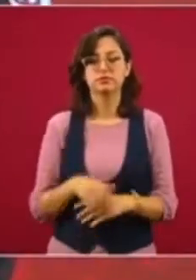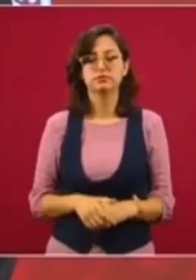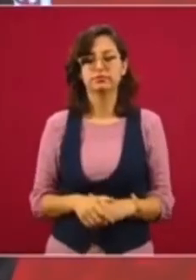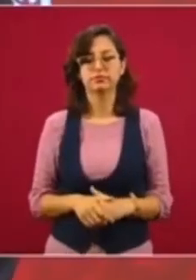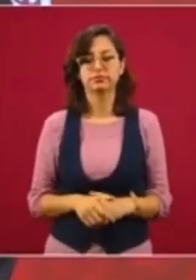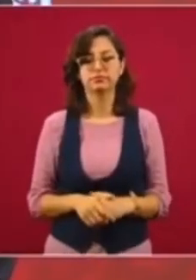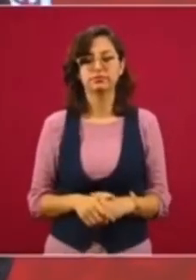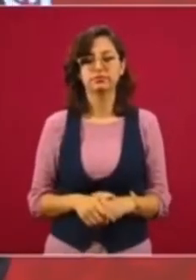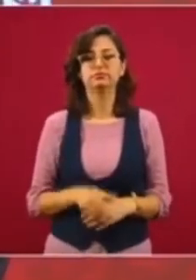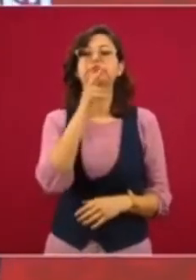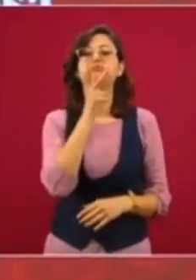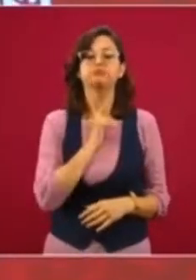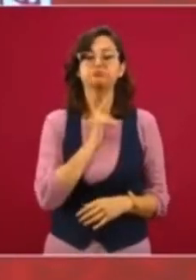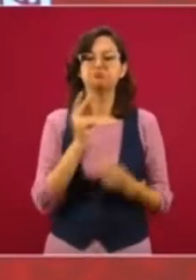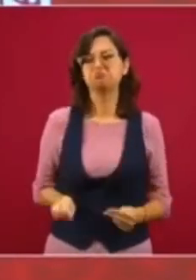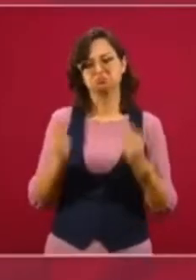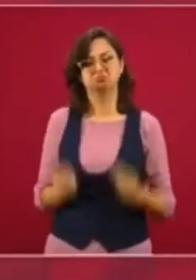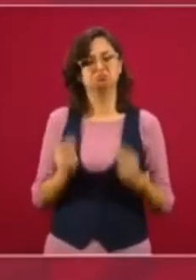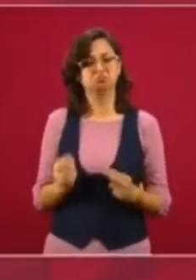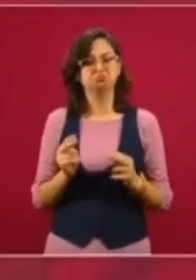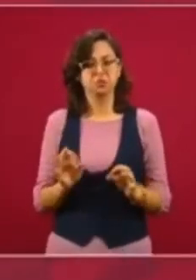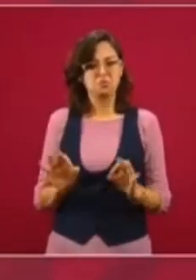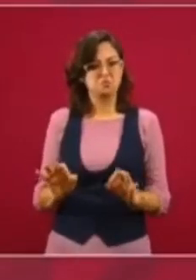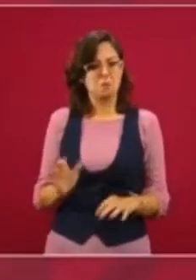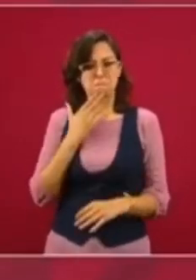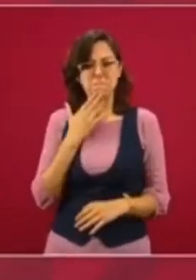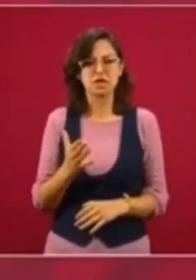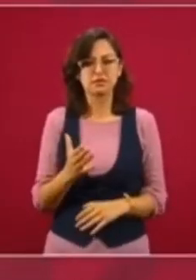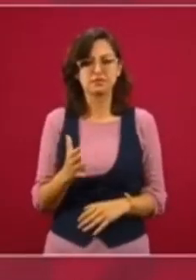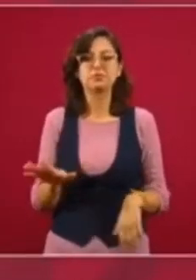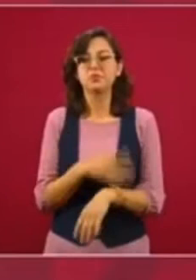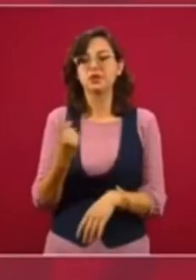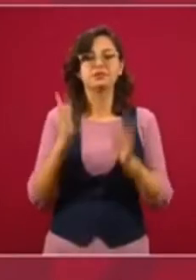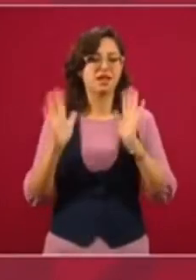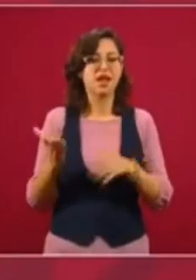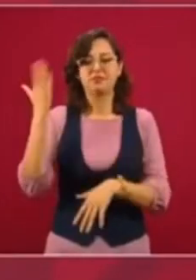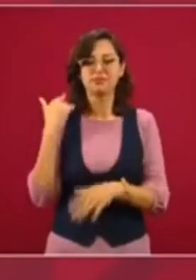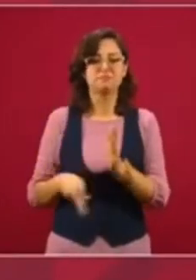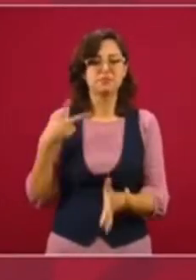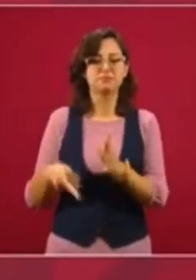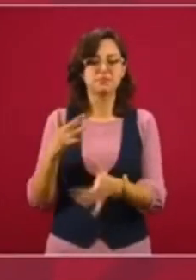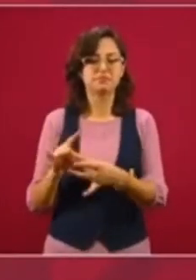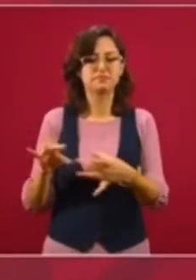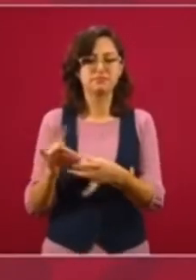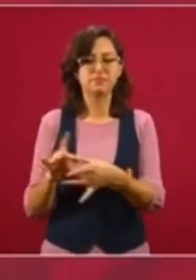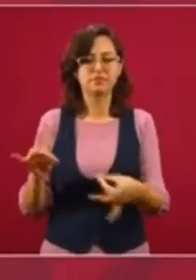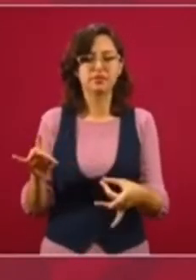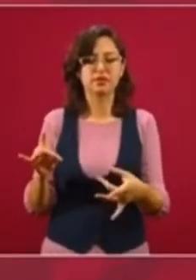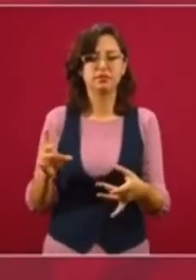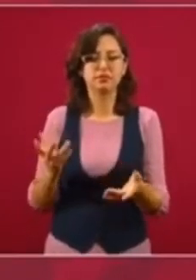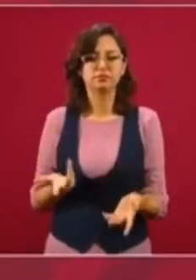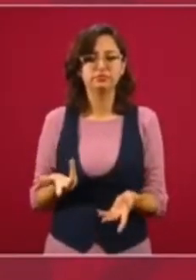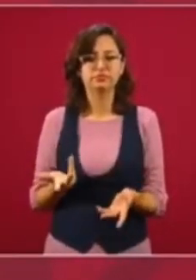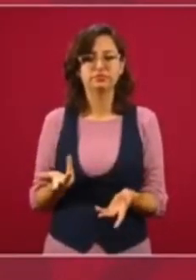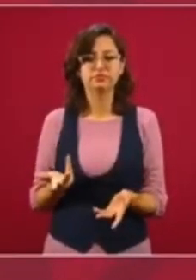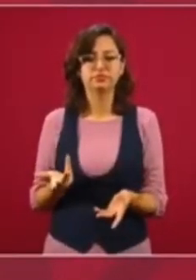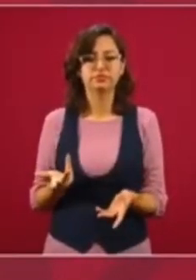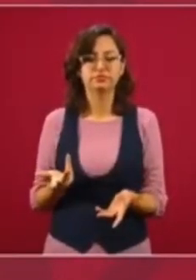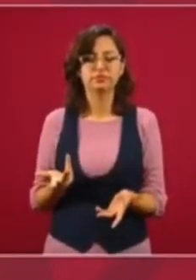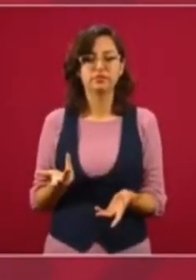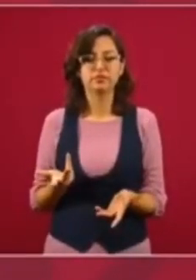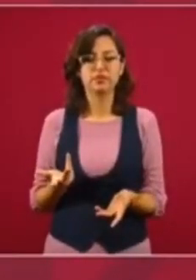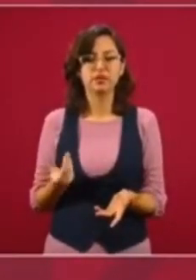El petróleo es un buen negocio porque, como lo he dicho en otras ocasiones, lo cual no es del todo bueno,